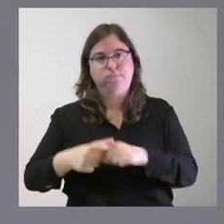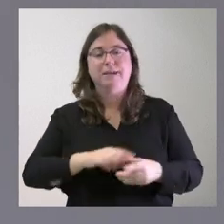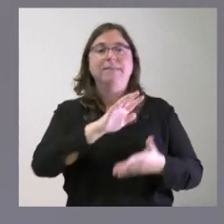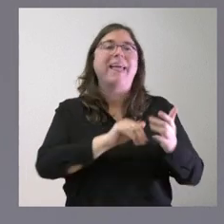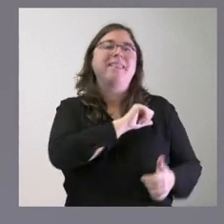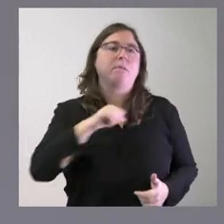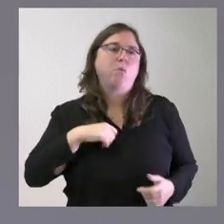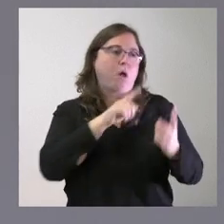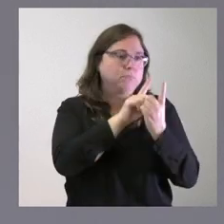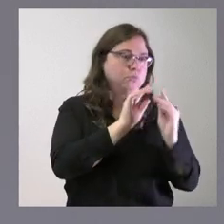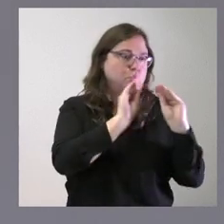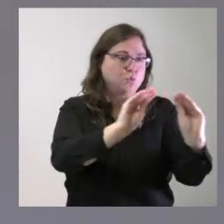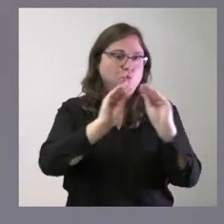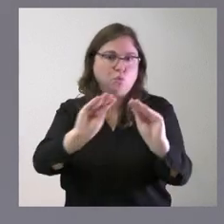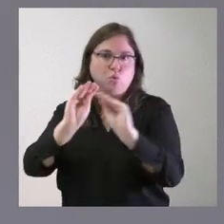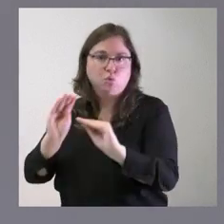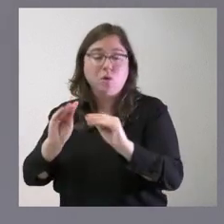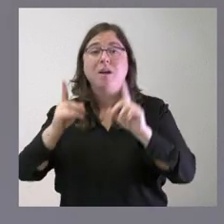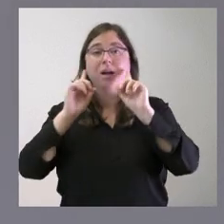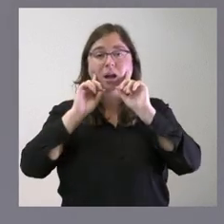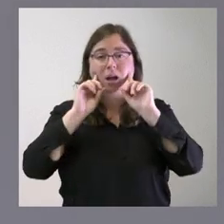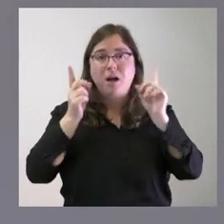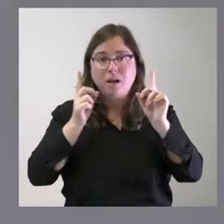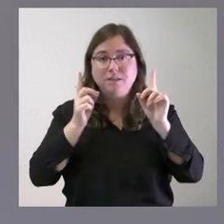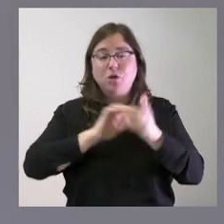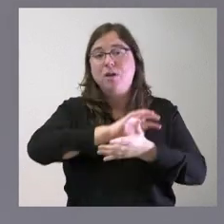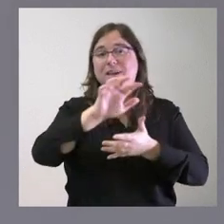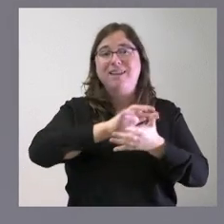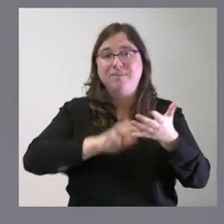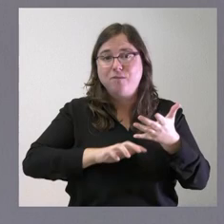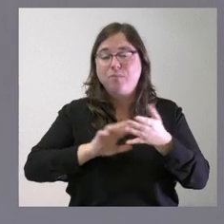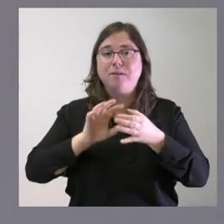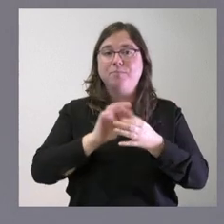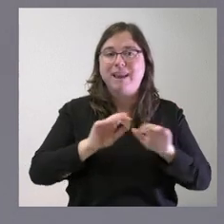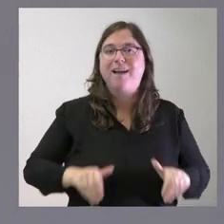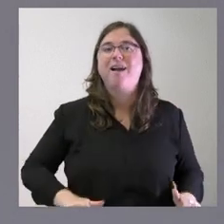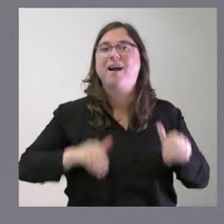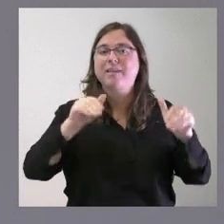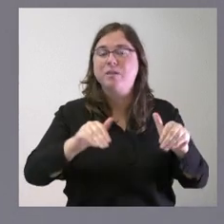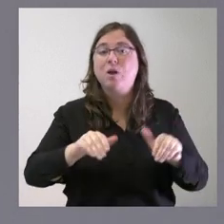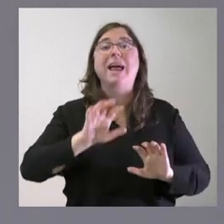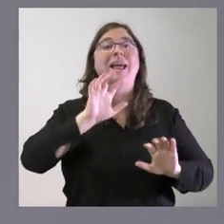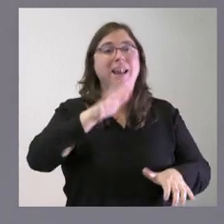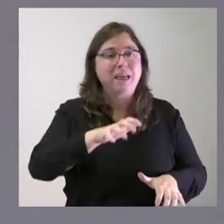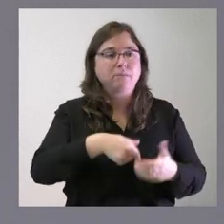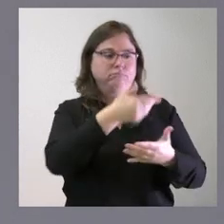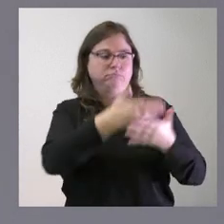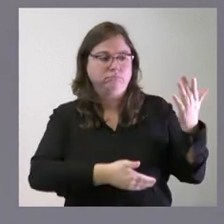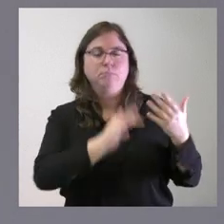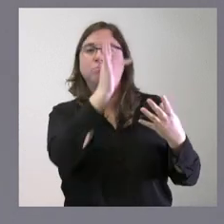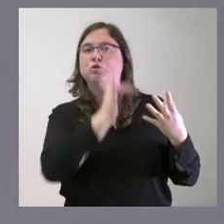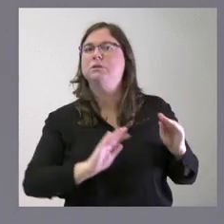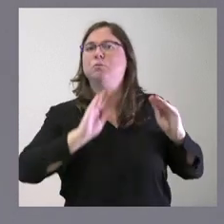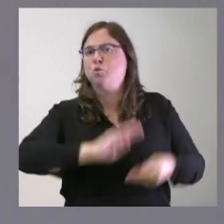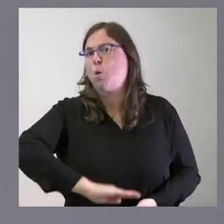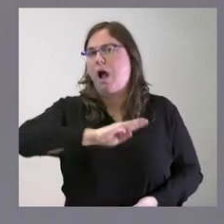es individual para cada una de ellas y en el caso concreto del informe relacionado con la candidatura de León ponemos en valor todas las capacidades que